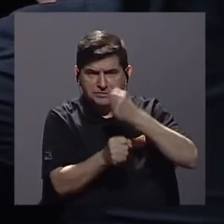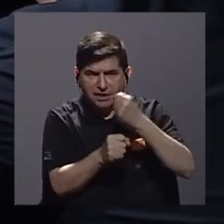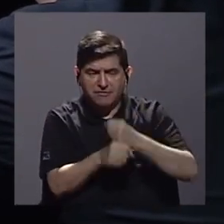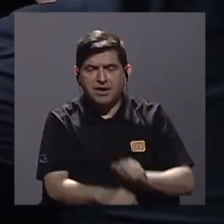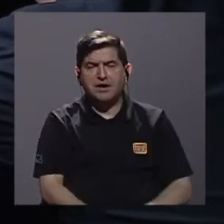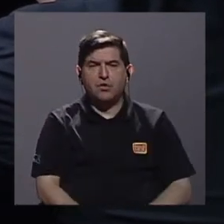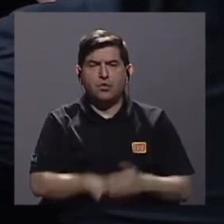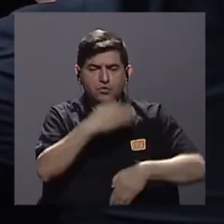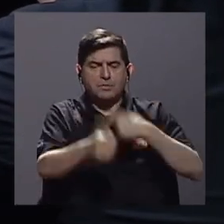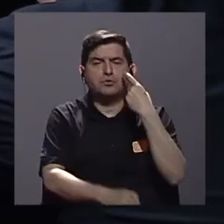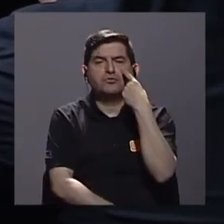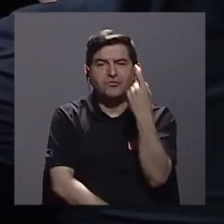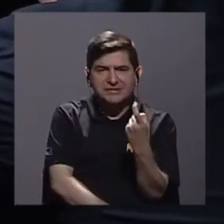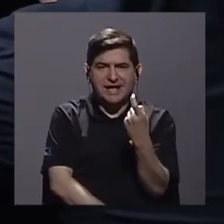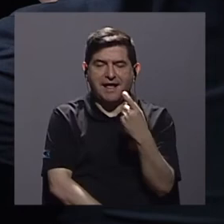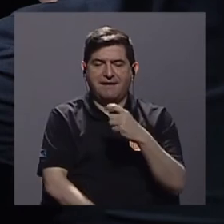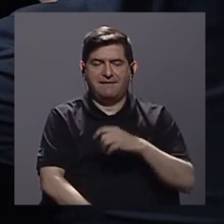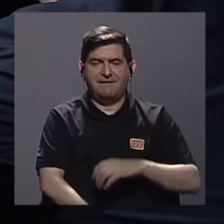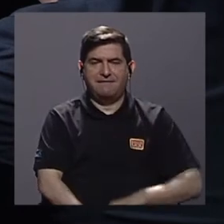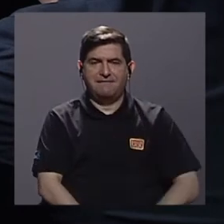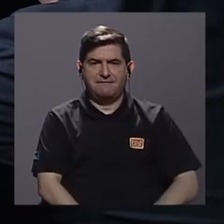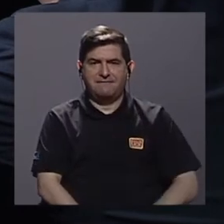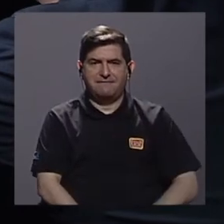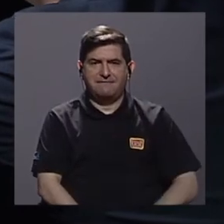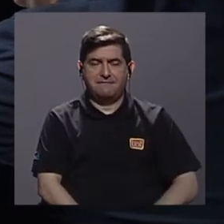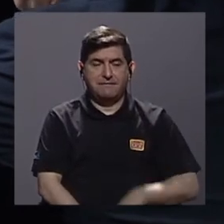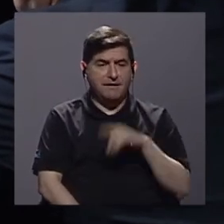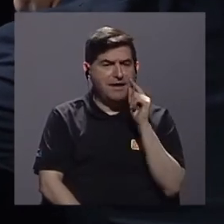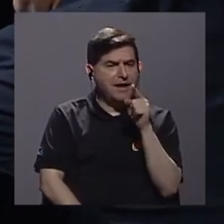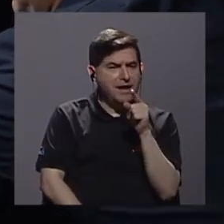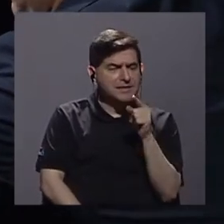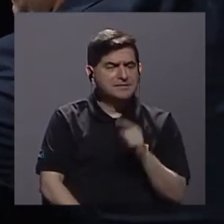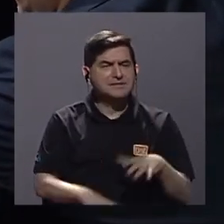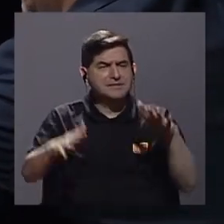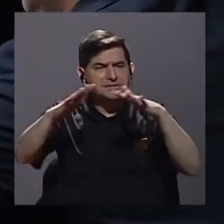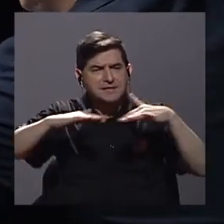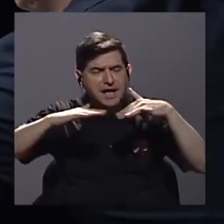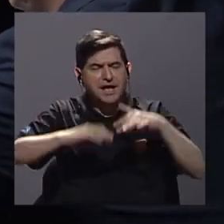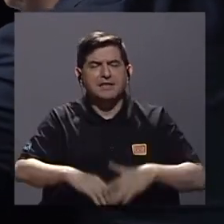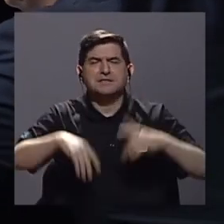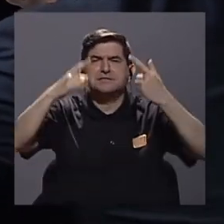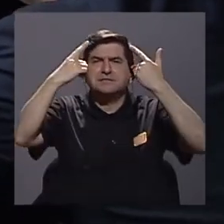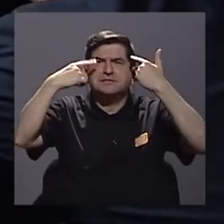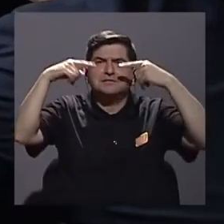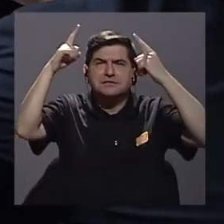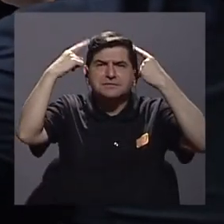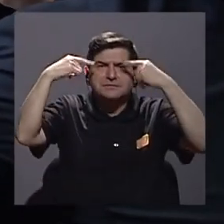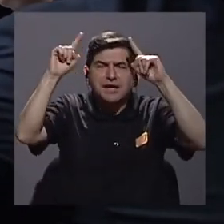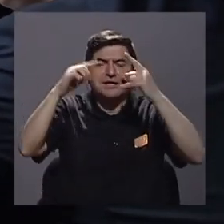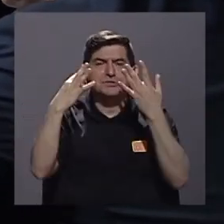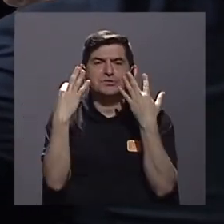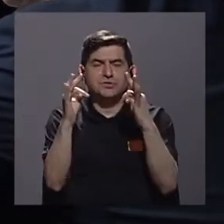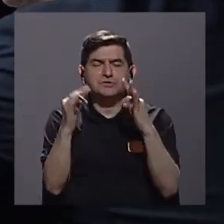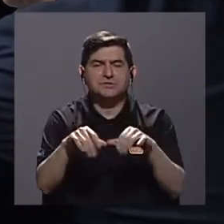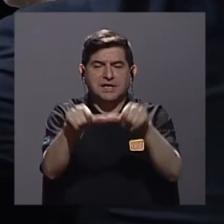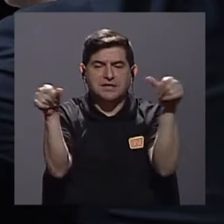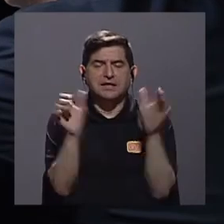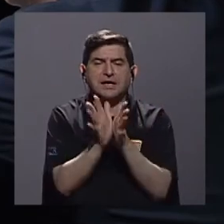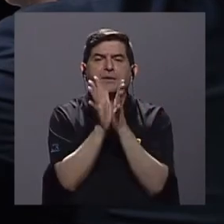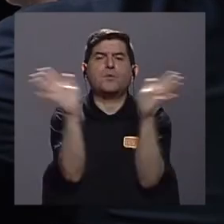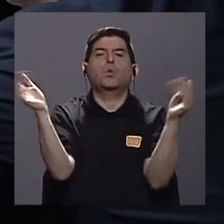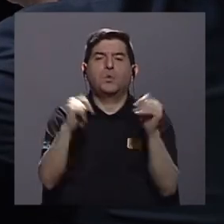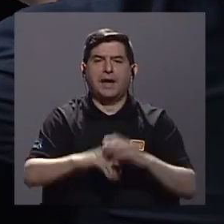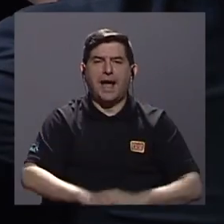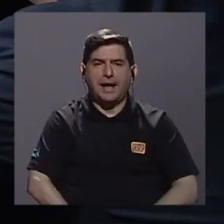la fiscalización y estos son como los espacios de eficiencia que tiene que buscar el sector público.